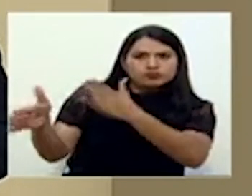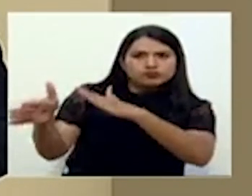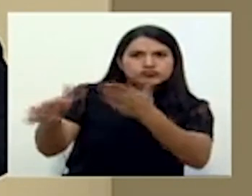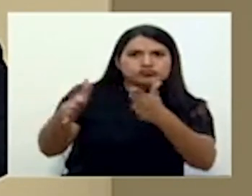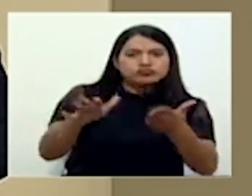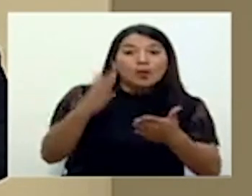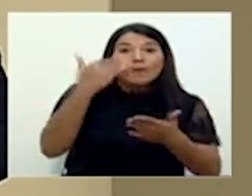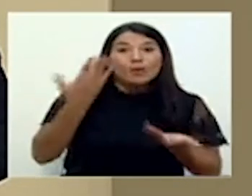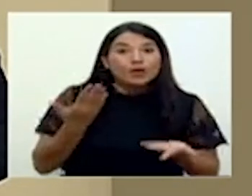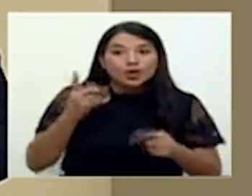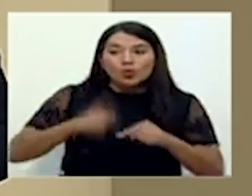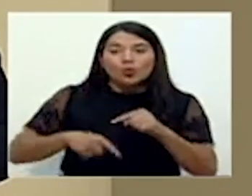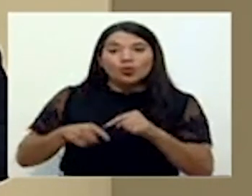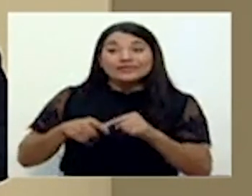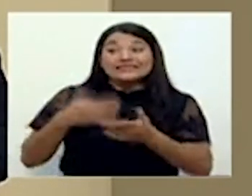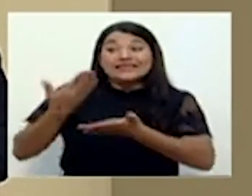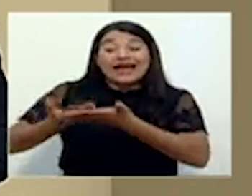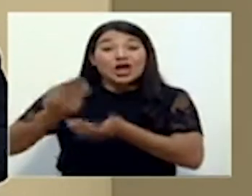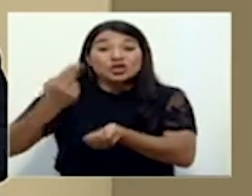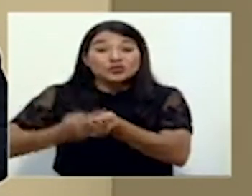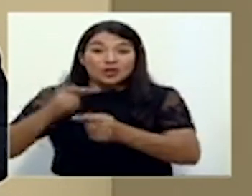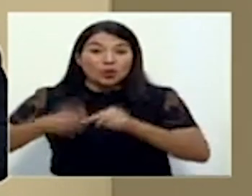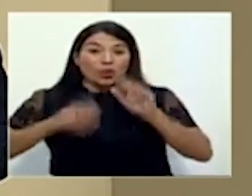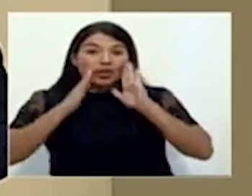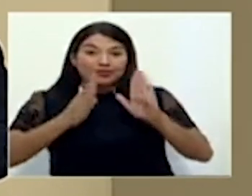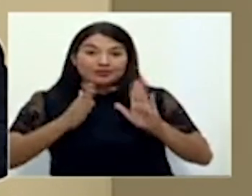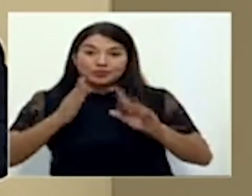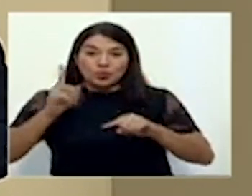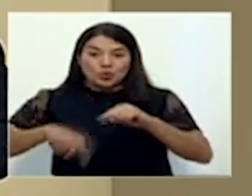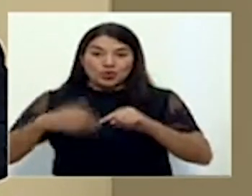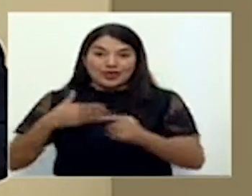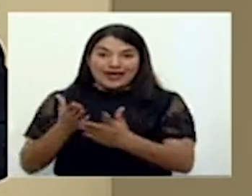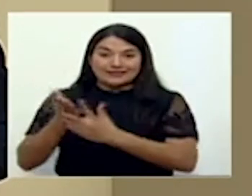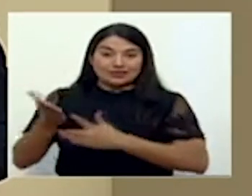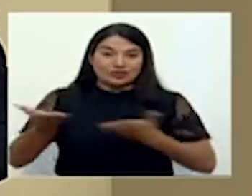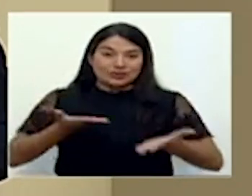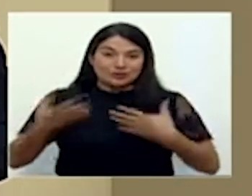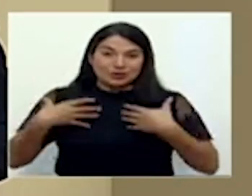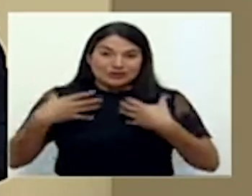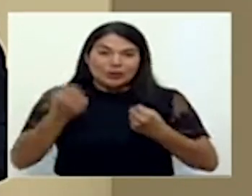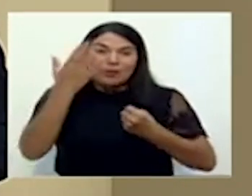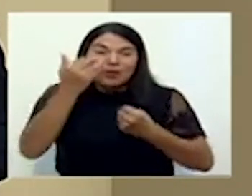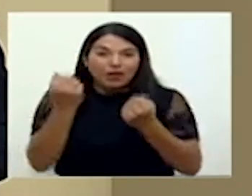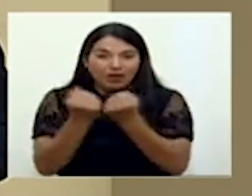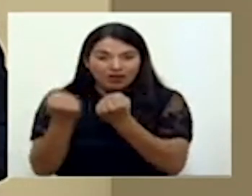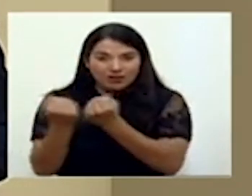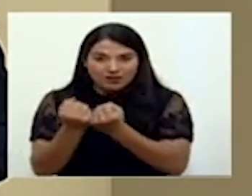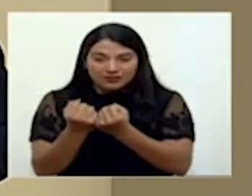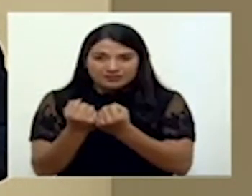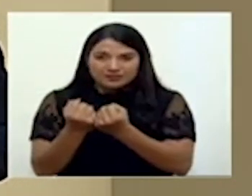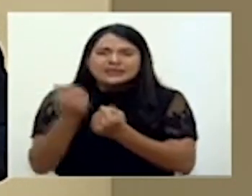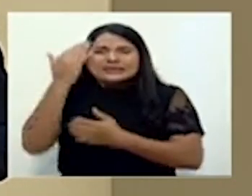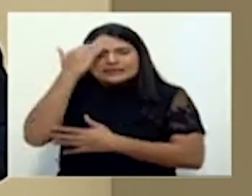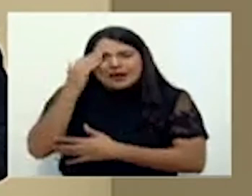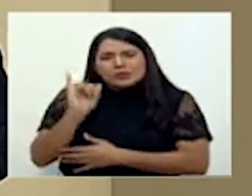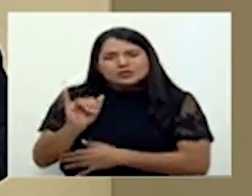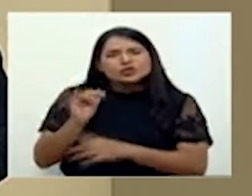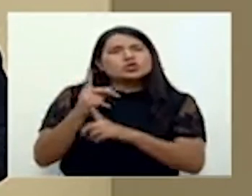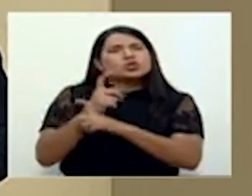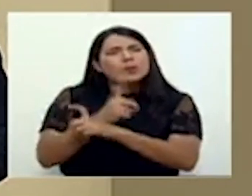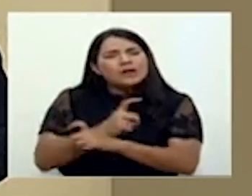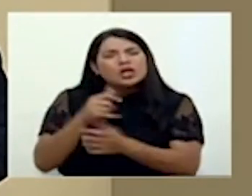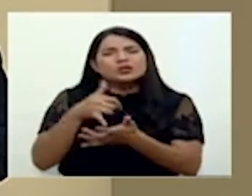porque ni siquiera pudieron tener acceso a los servicios de salud. Entonces sabemos que al final esto es muy delicado, muy complejo,